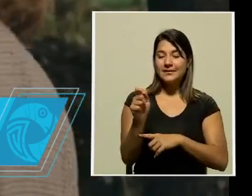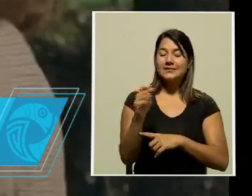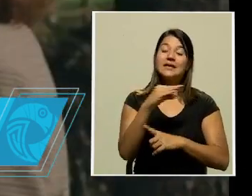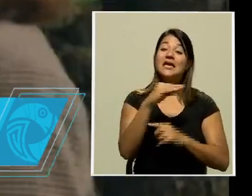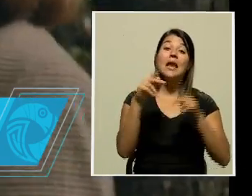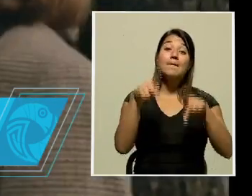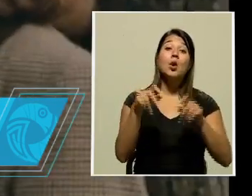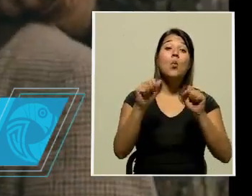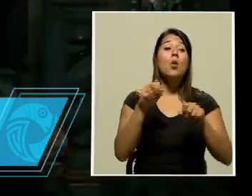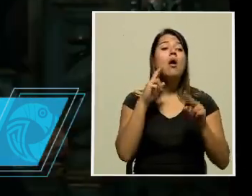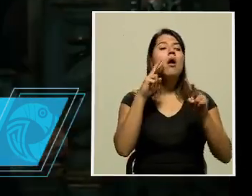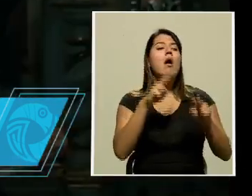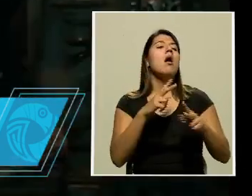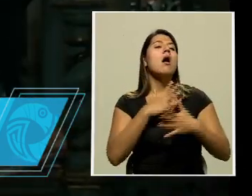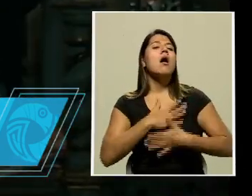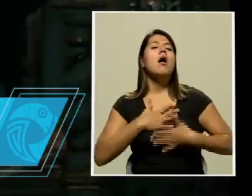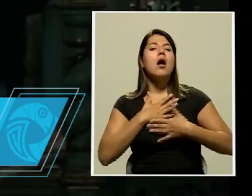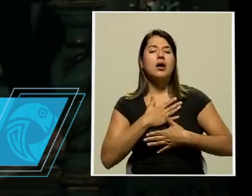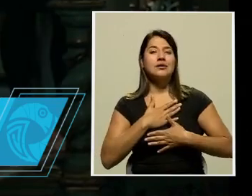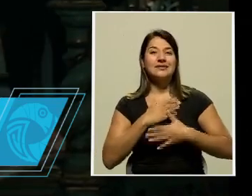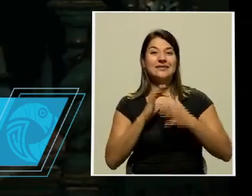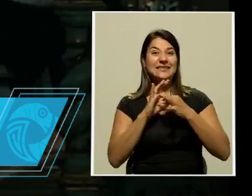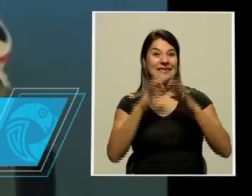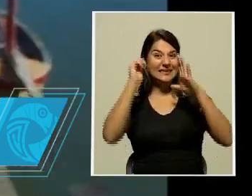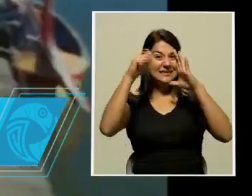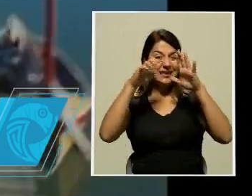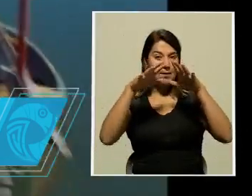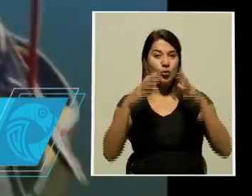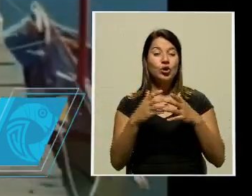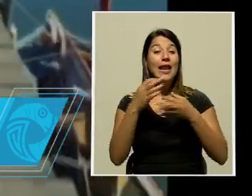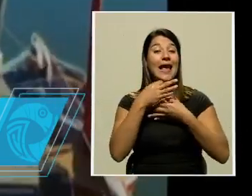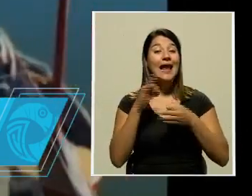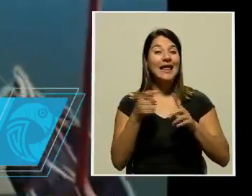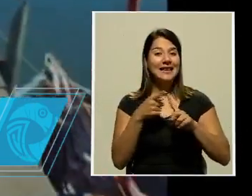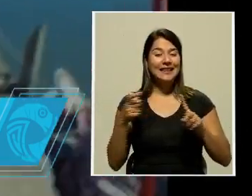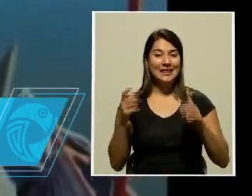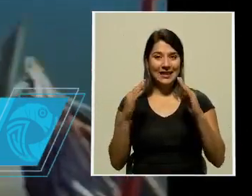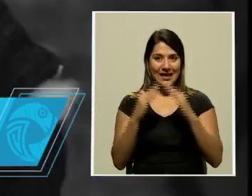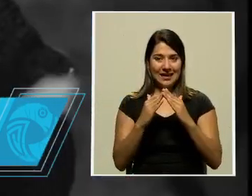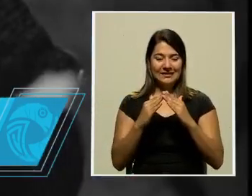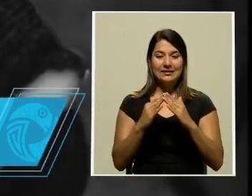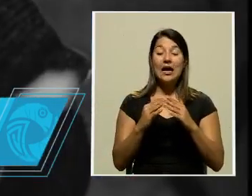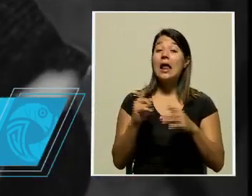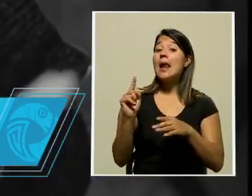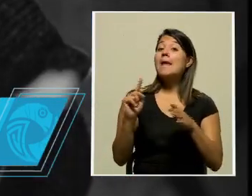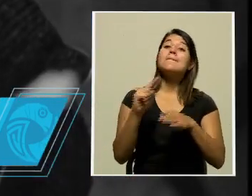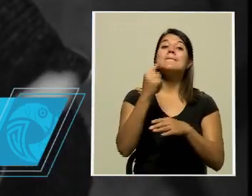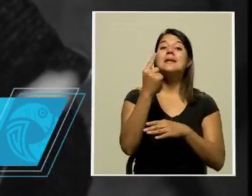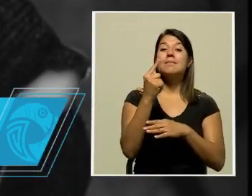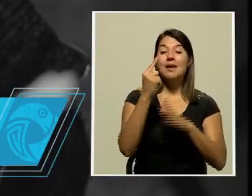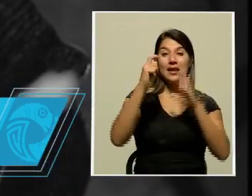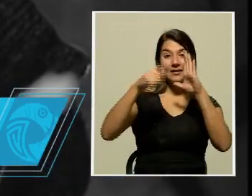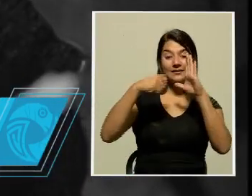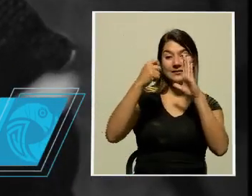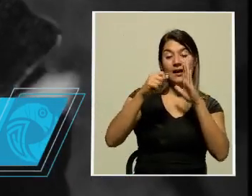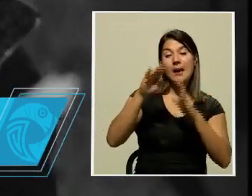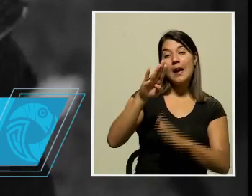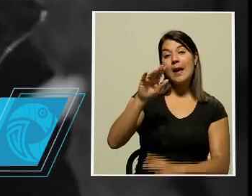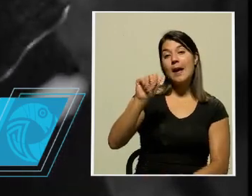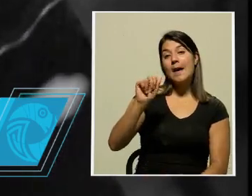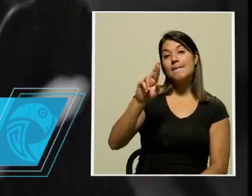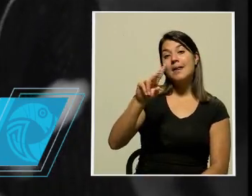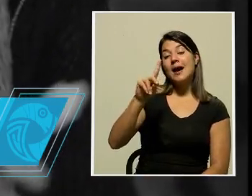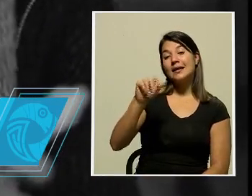podrá disfrutar de cine mundial gratuito desde la casa. El primer documental que se compartirá es Barda by Agnes,